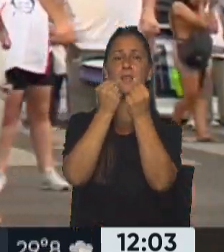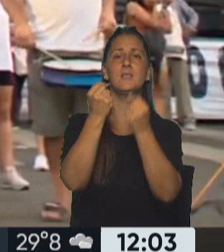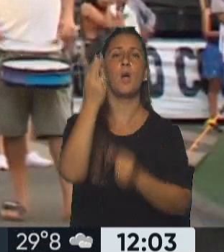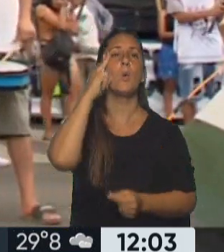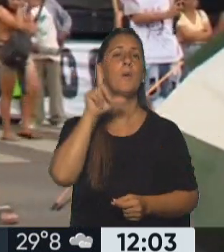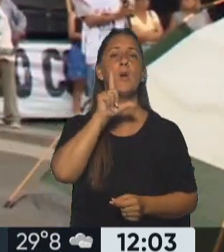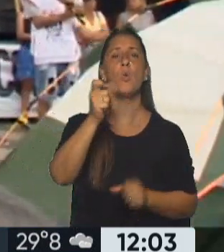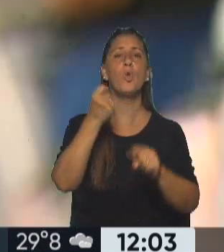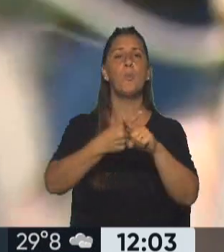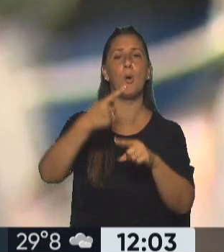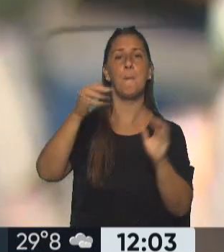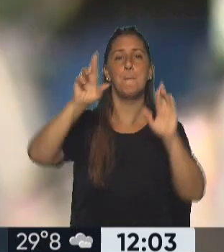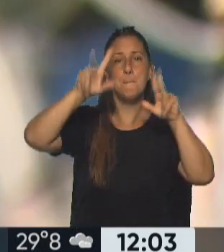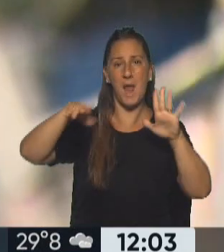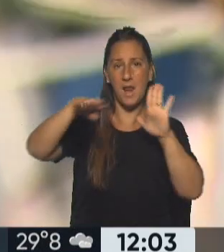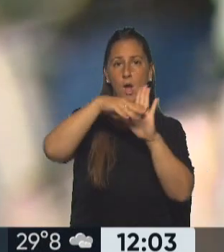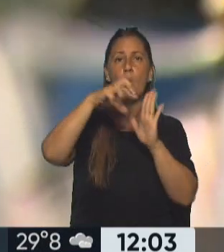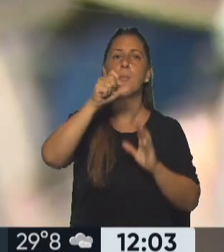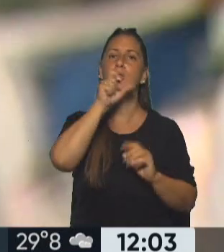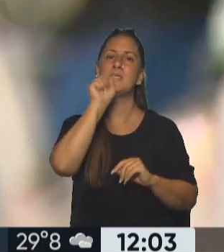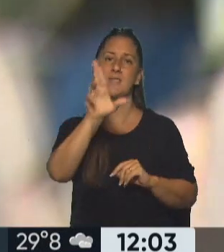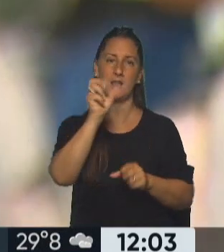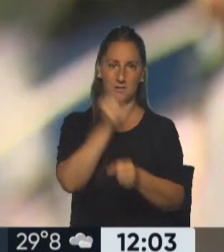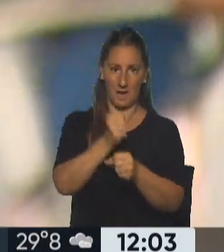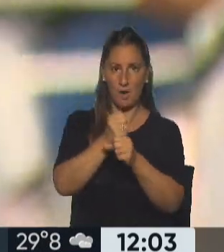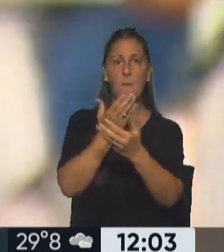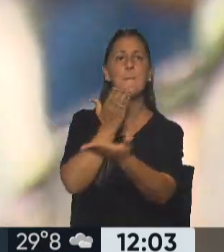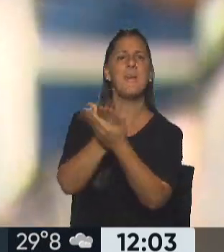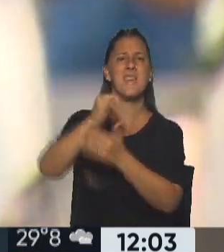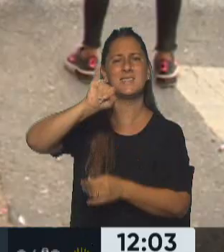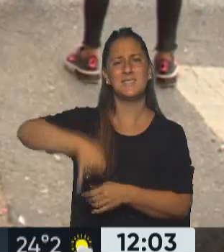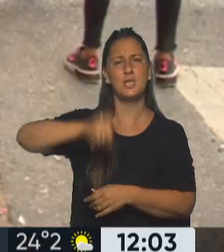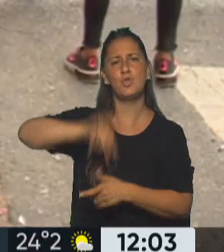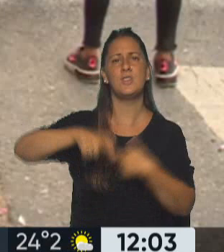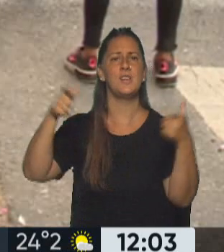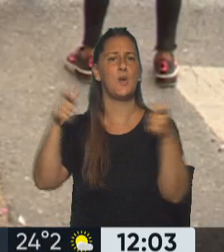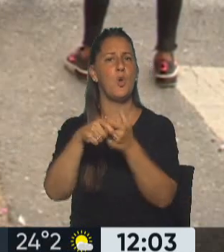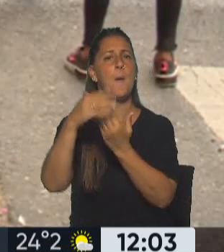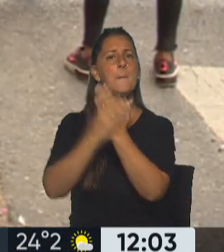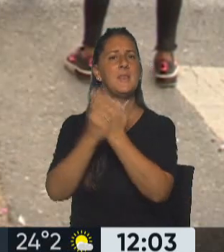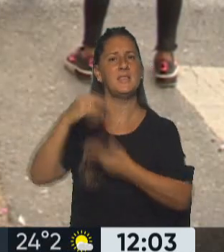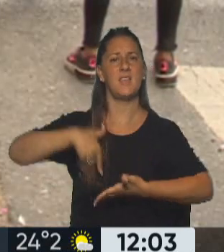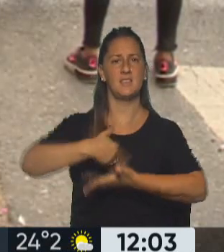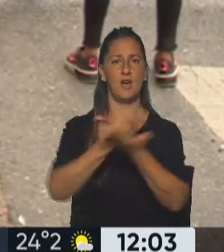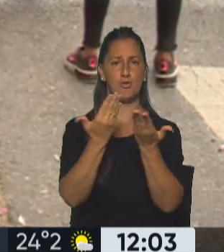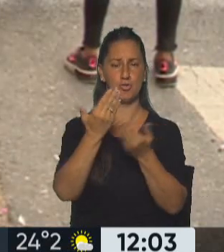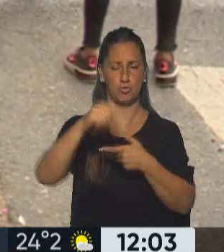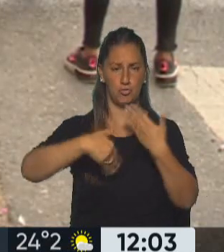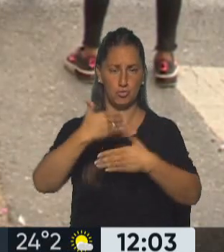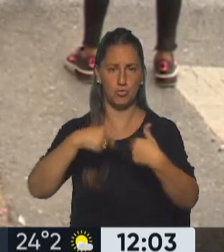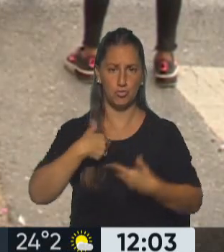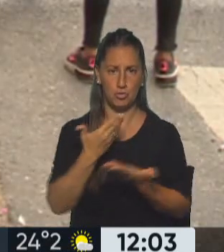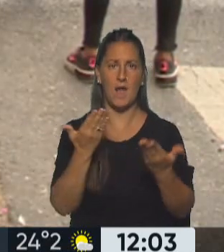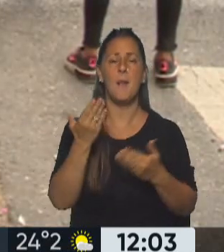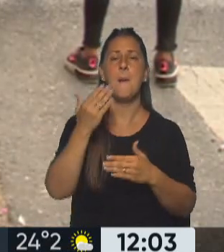era por el potencial trabajo y también estaban exigiendo una reunión con Tolosa Paz, con la Ministra. Exactamente, la Ministra de Desarrollo Social, que dijo que con